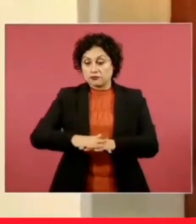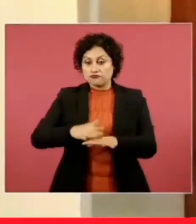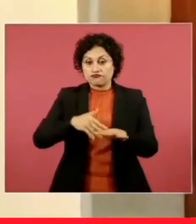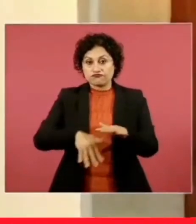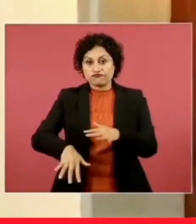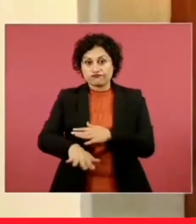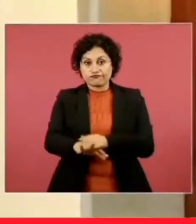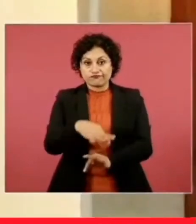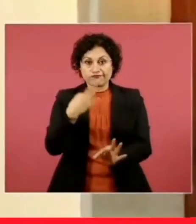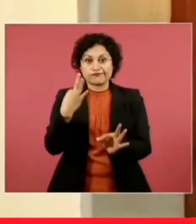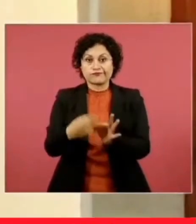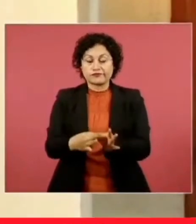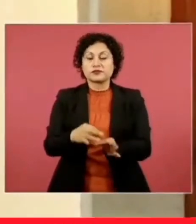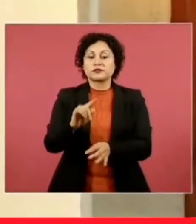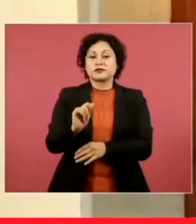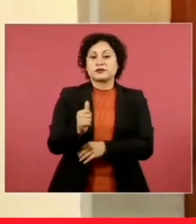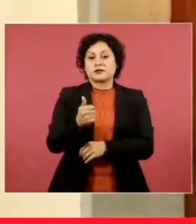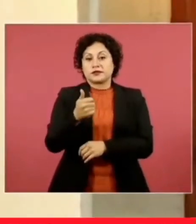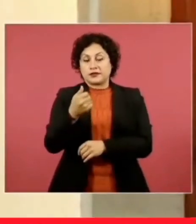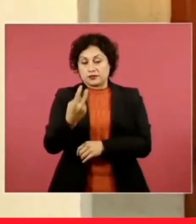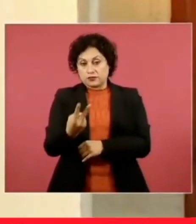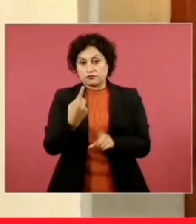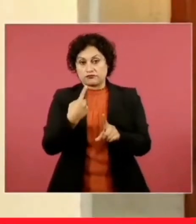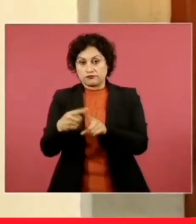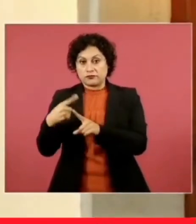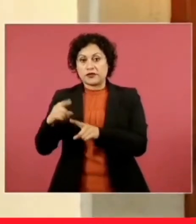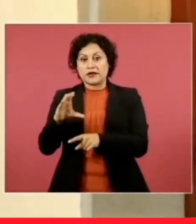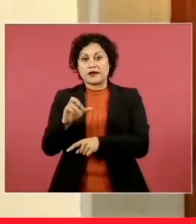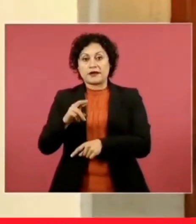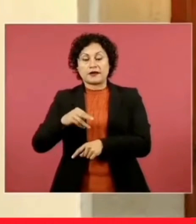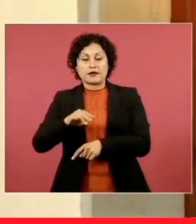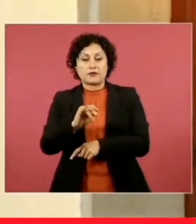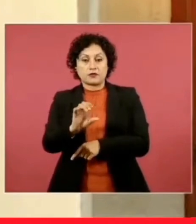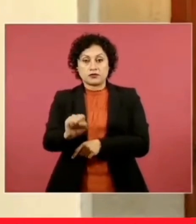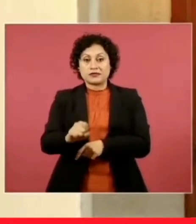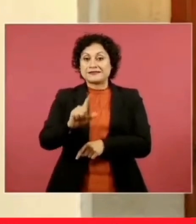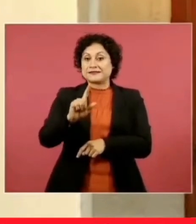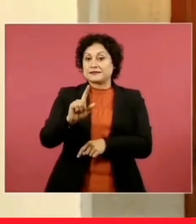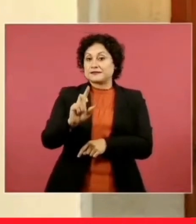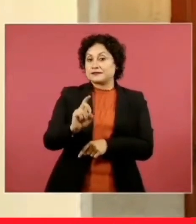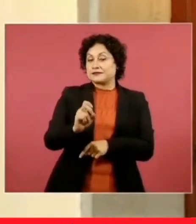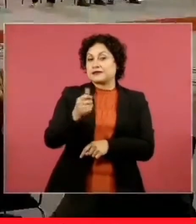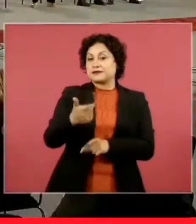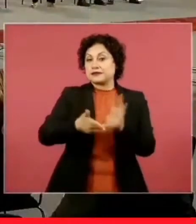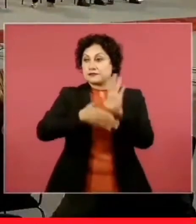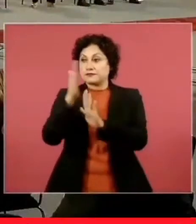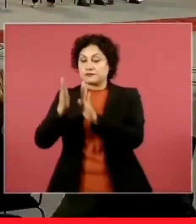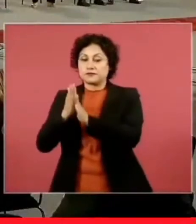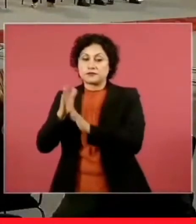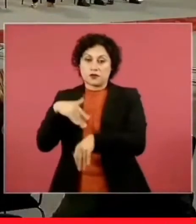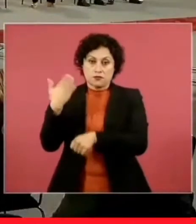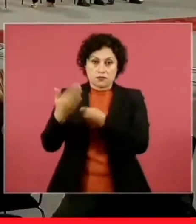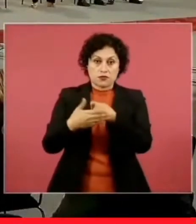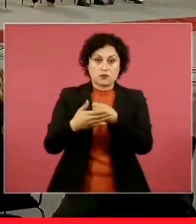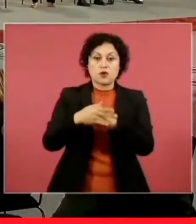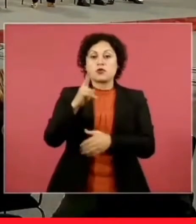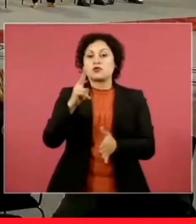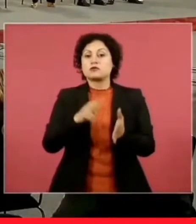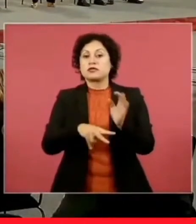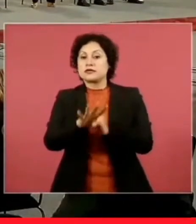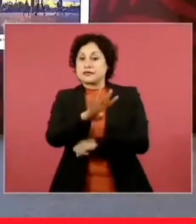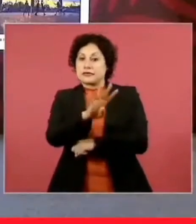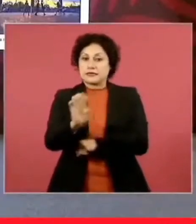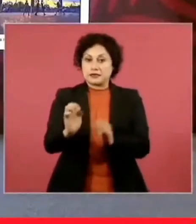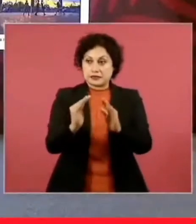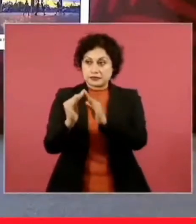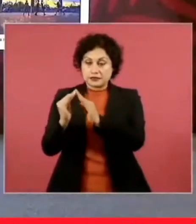62 tanques, 12 cárcamos, también 37 obras y aproximadamente dos mil 500 acciones de vivienda. Un